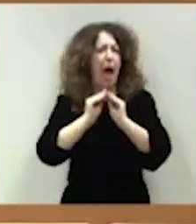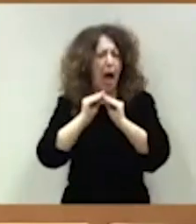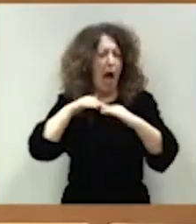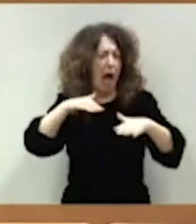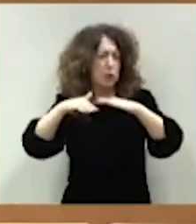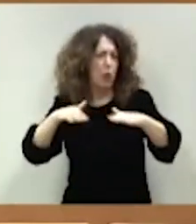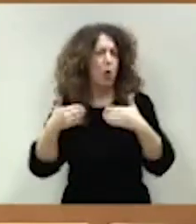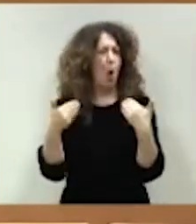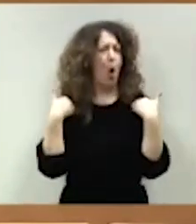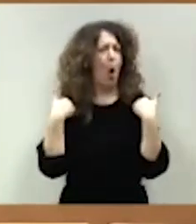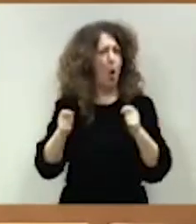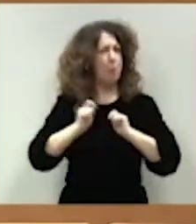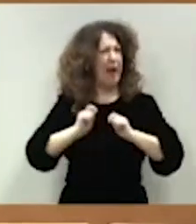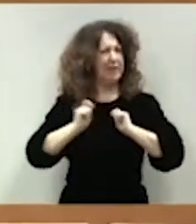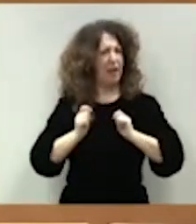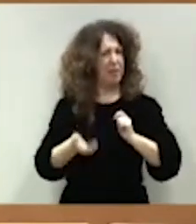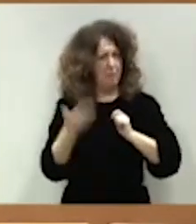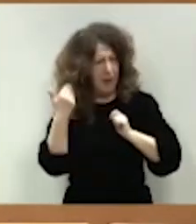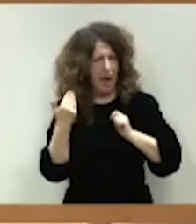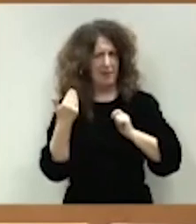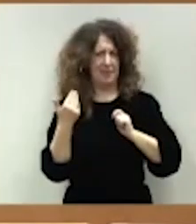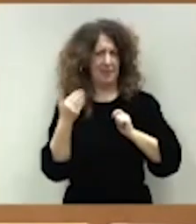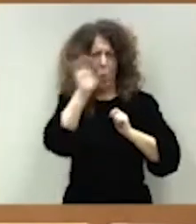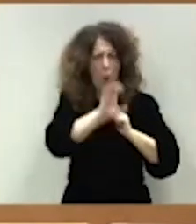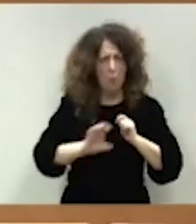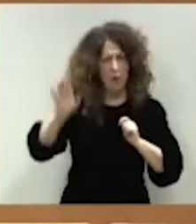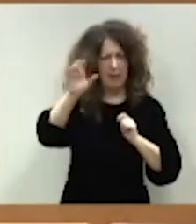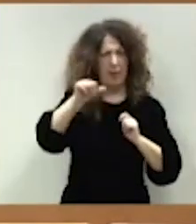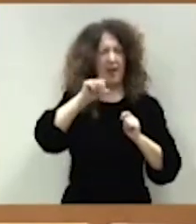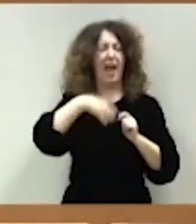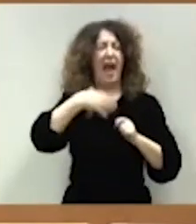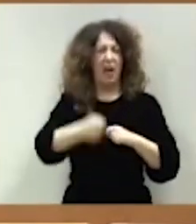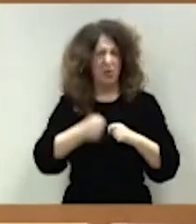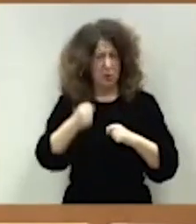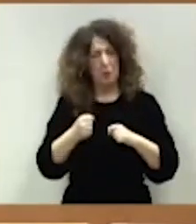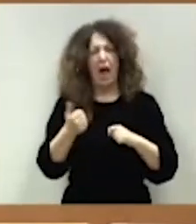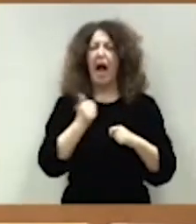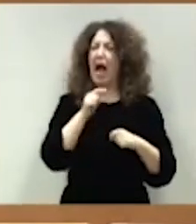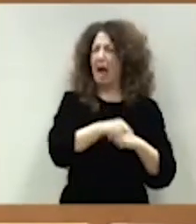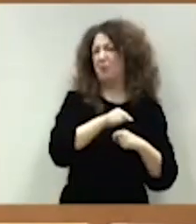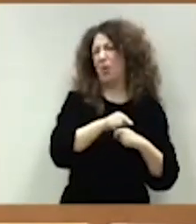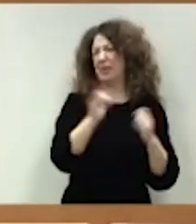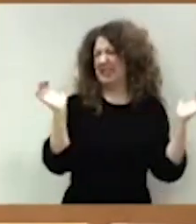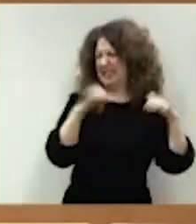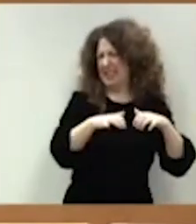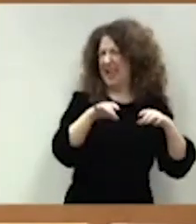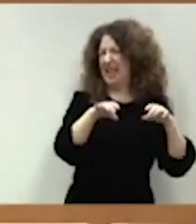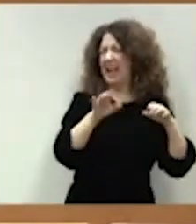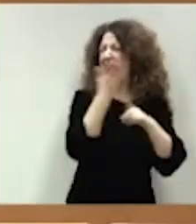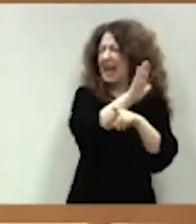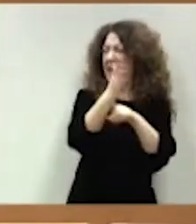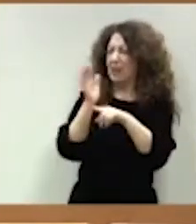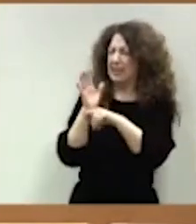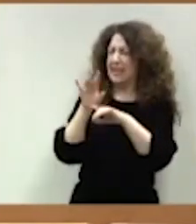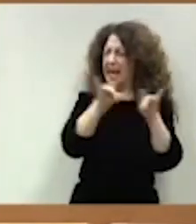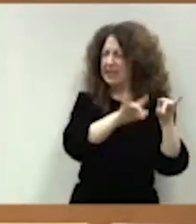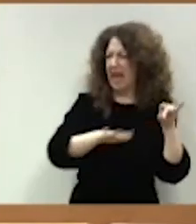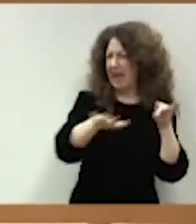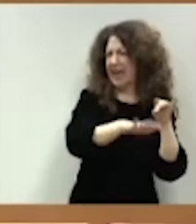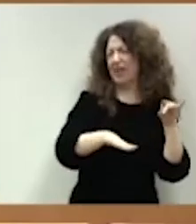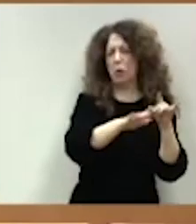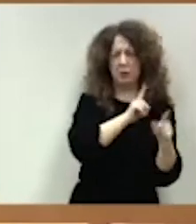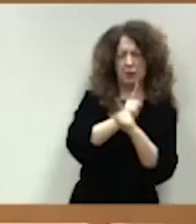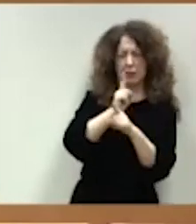competencias, justo en la Cámara de Representación Territorial. intentaré a lo largo de mi